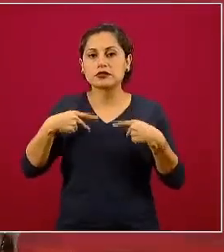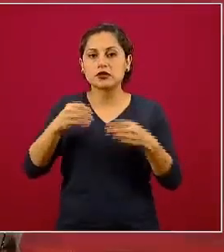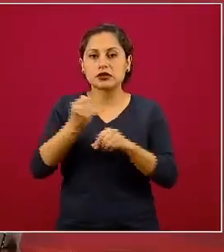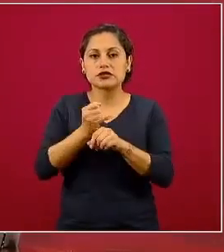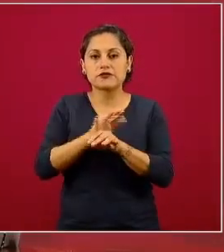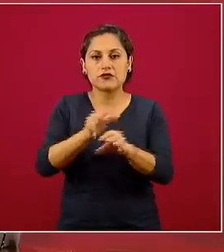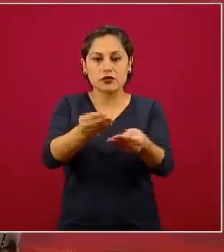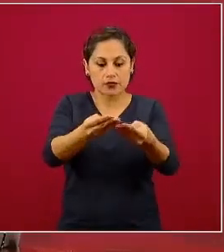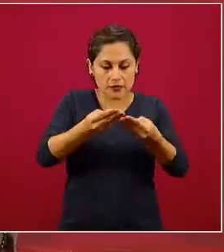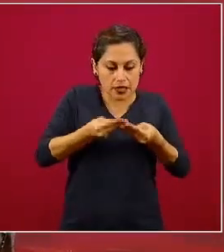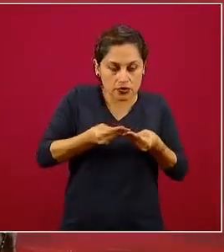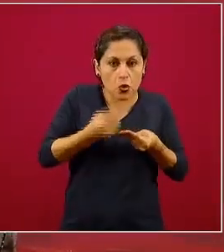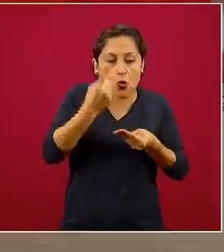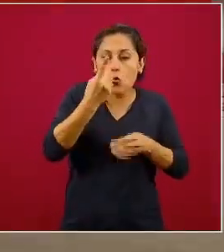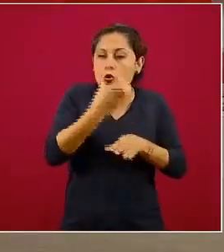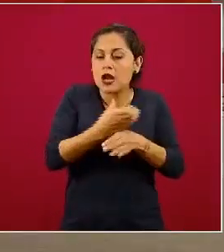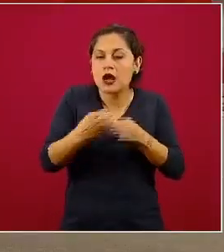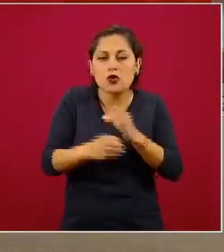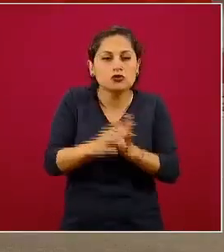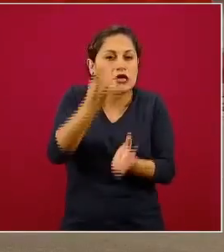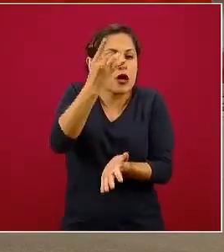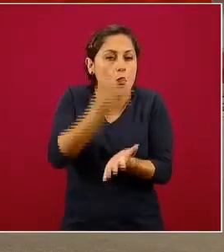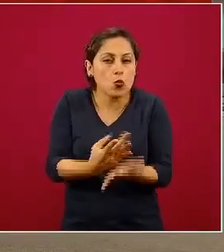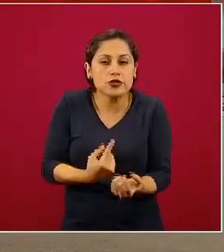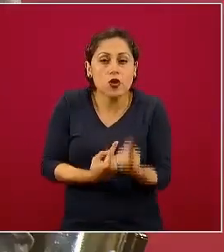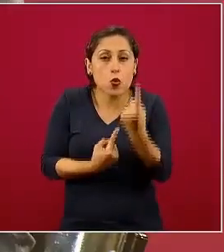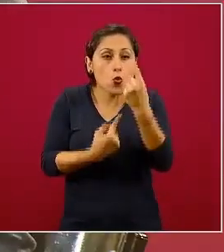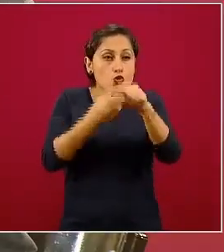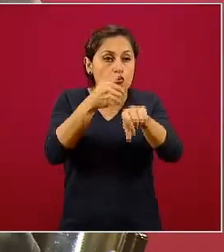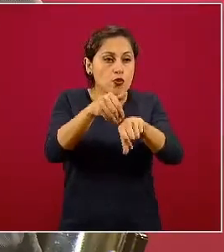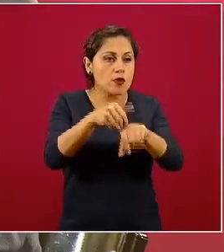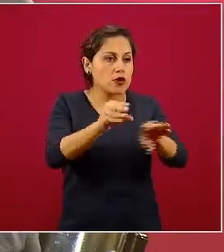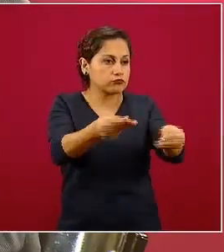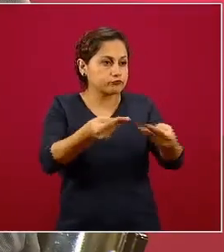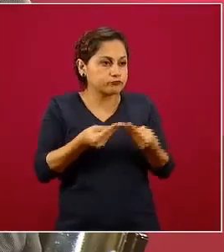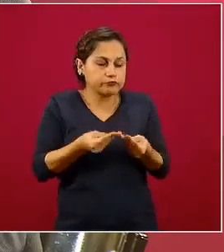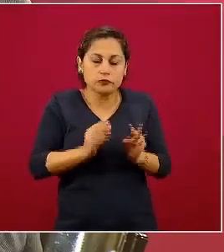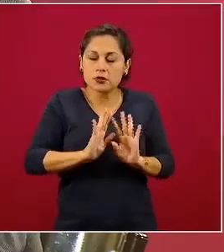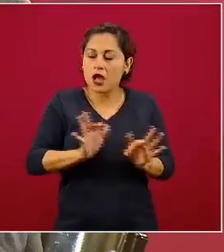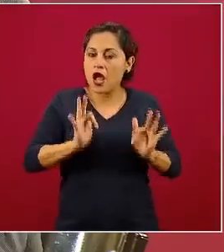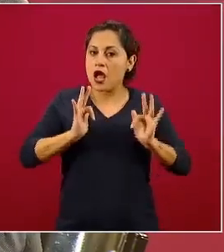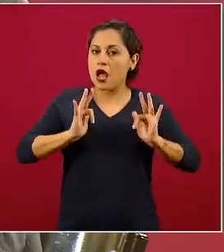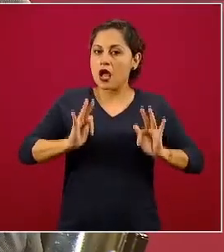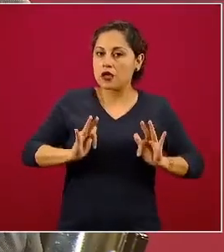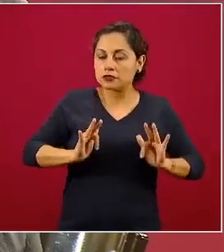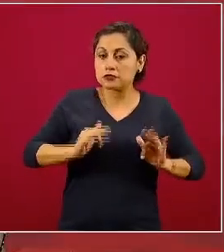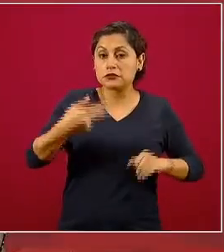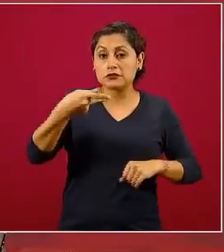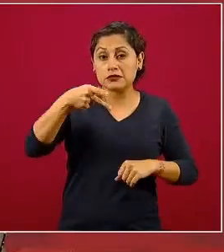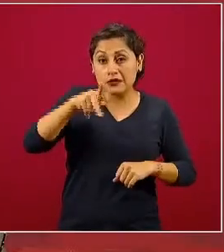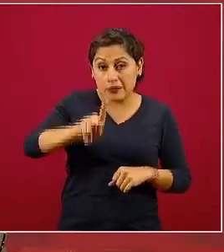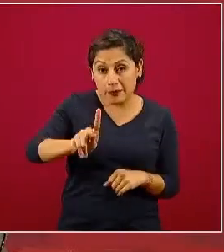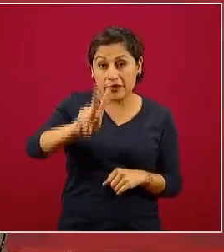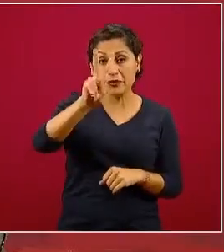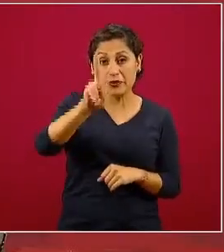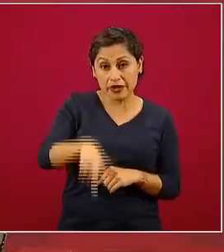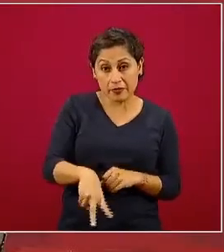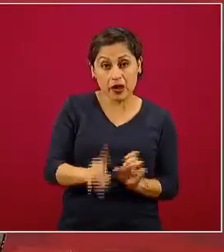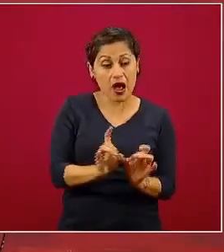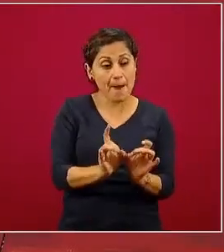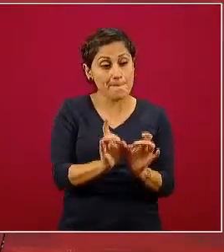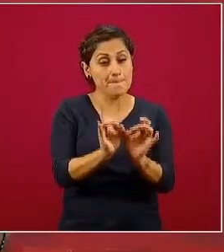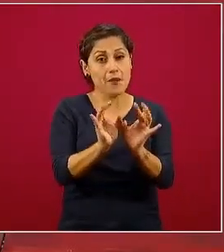información de un solo dato, una sola cifra y quedarse con esa. Pero, desafortunadamente, los fenómenos